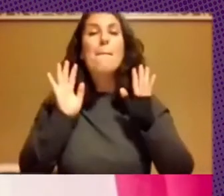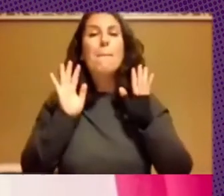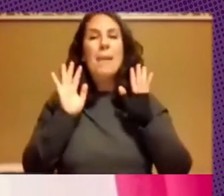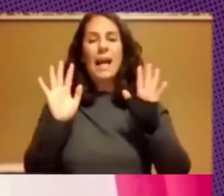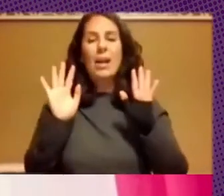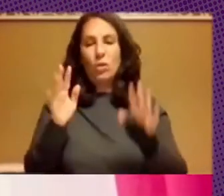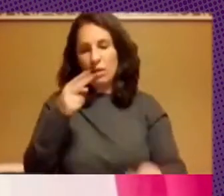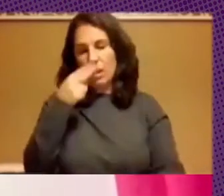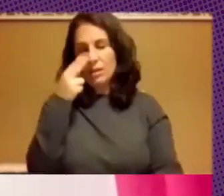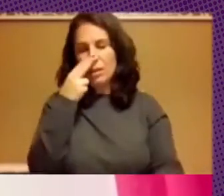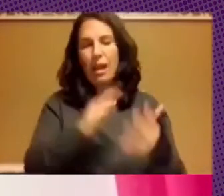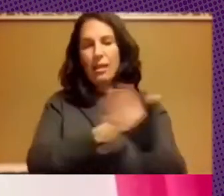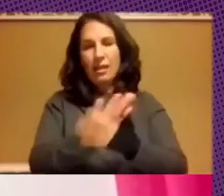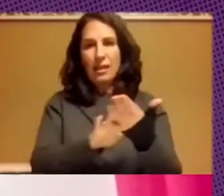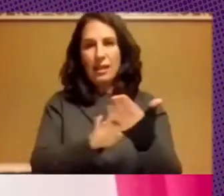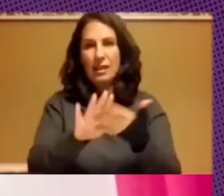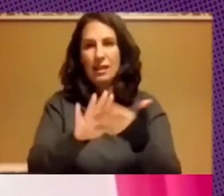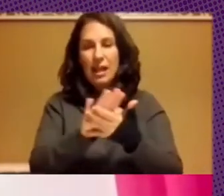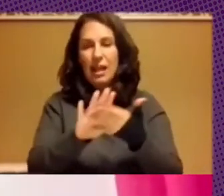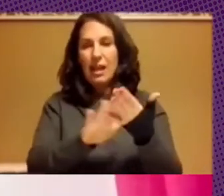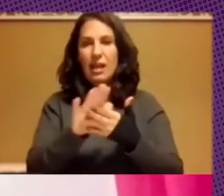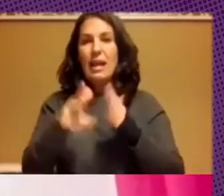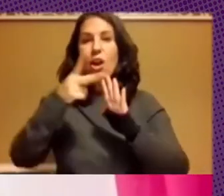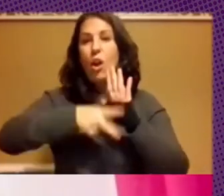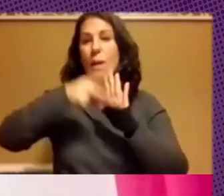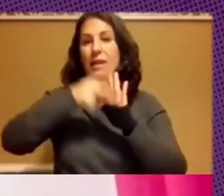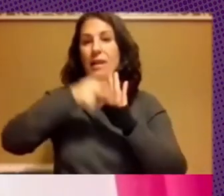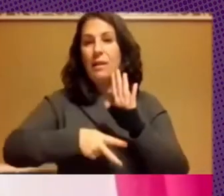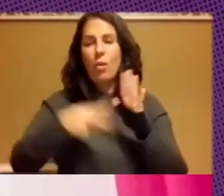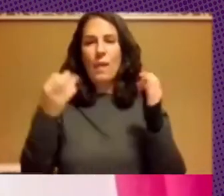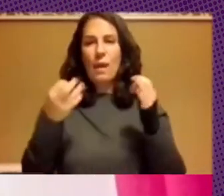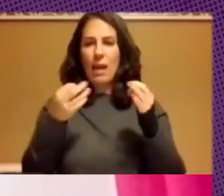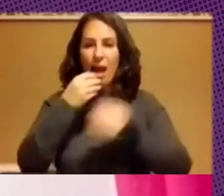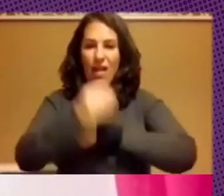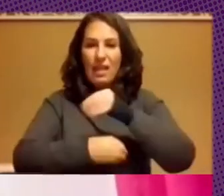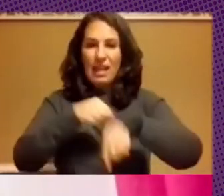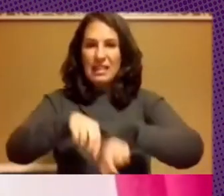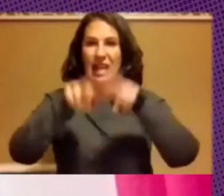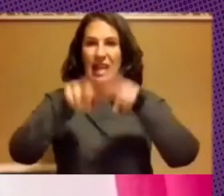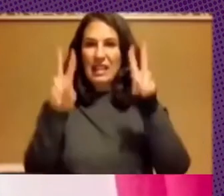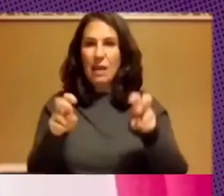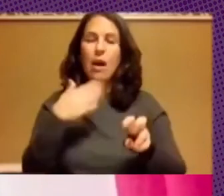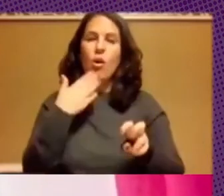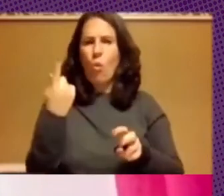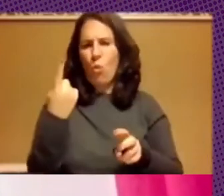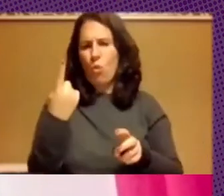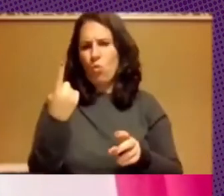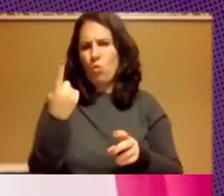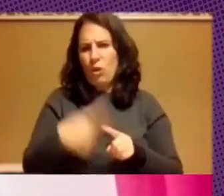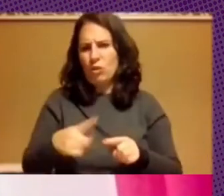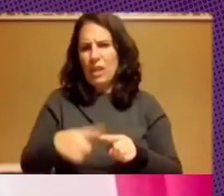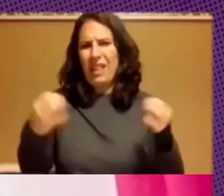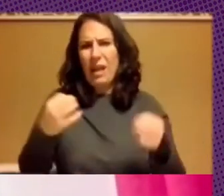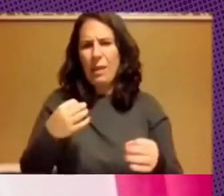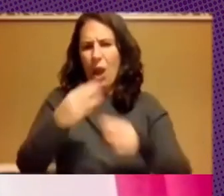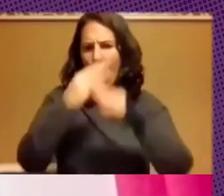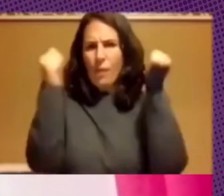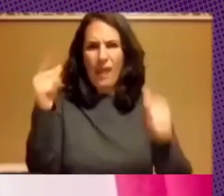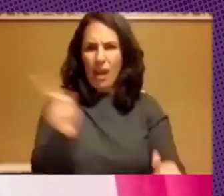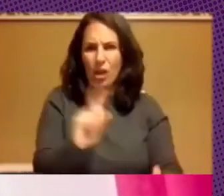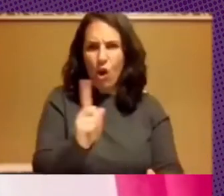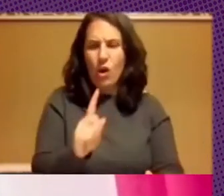interesante poner eso sobre la mesa el que normativamente se ponga esto como una cuestión que hay que tener bien presente y que la